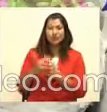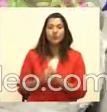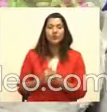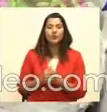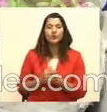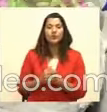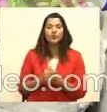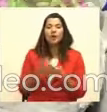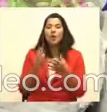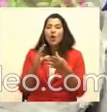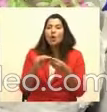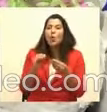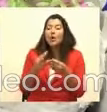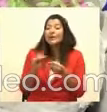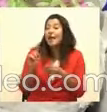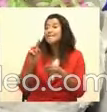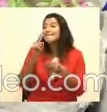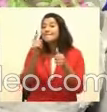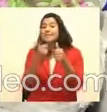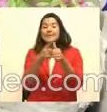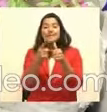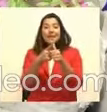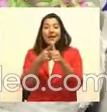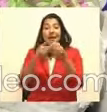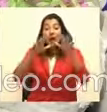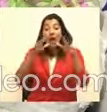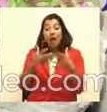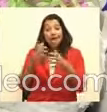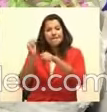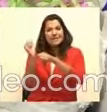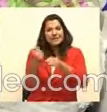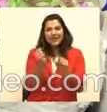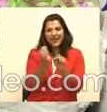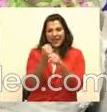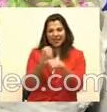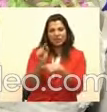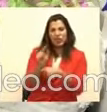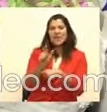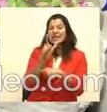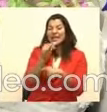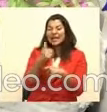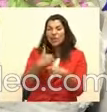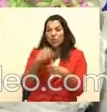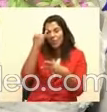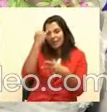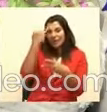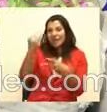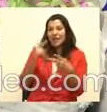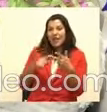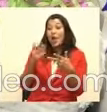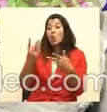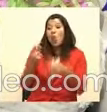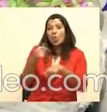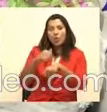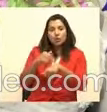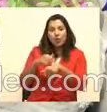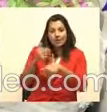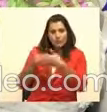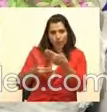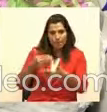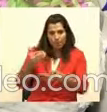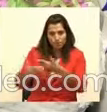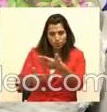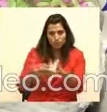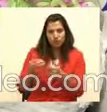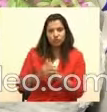primera piñata que hizo, que a quién se le ocurrió y cuál fue el proceso? Porque los mandan a